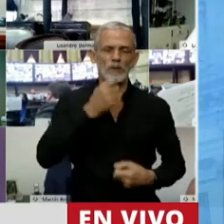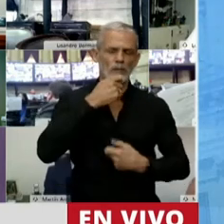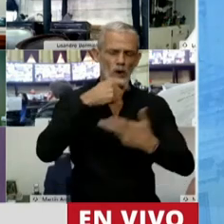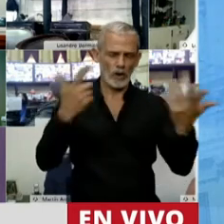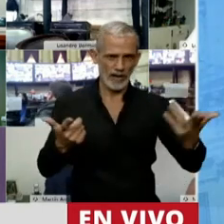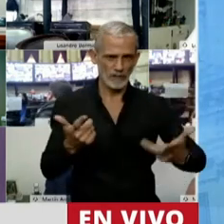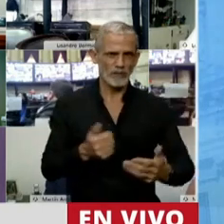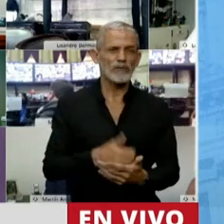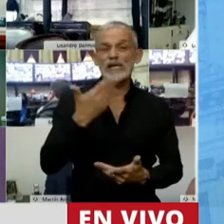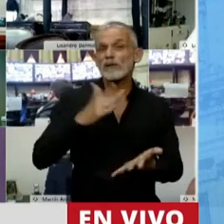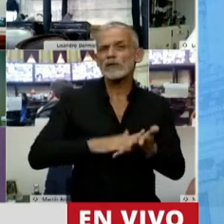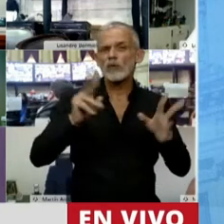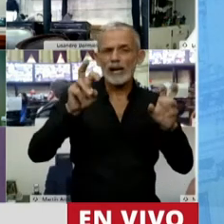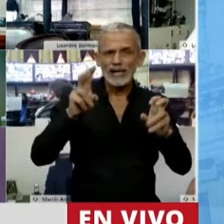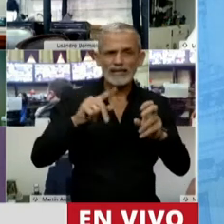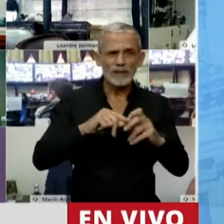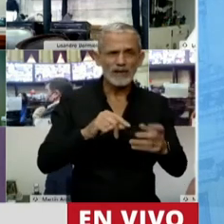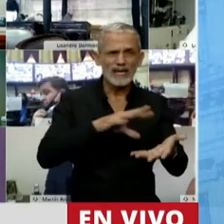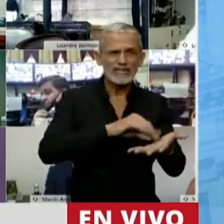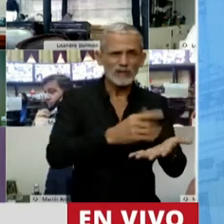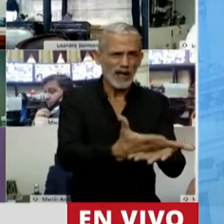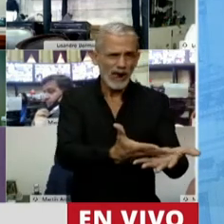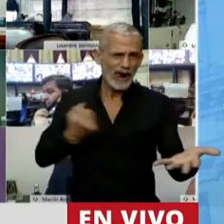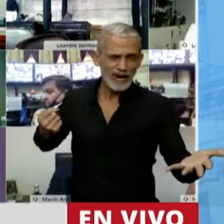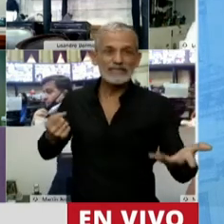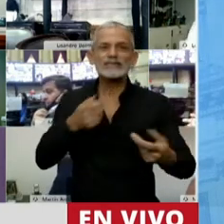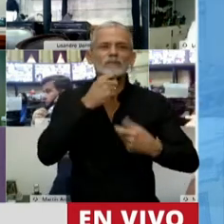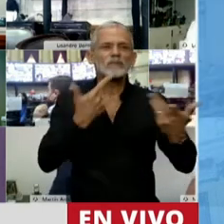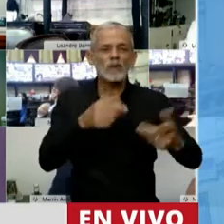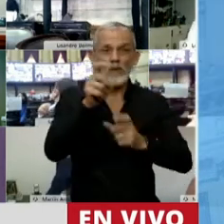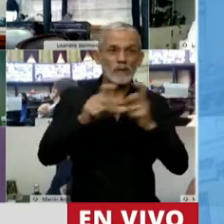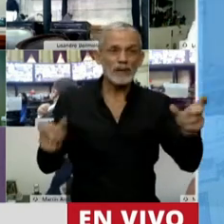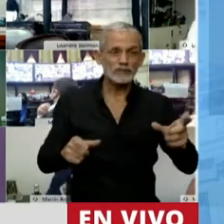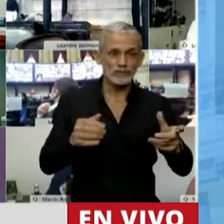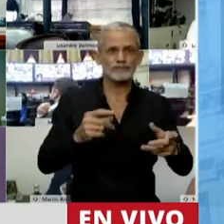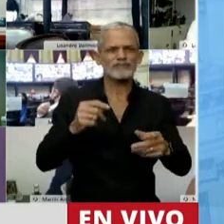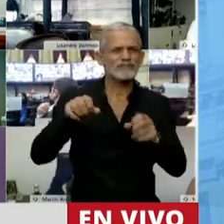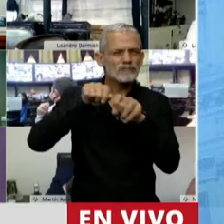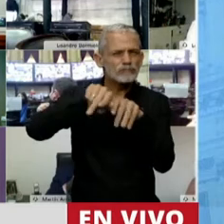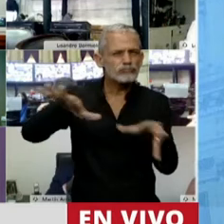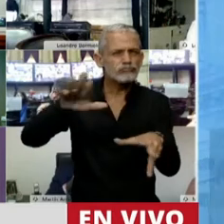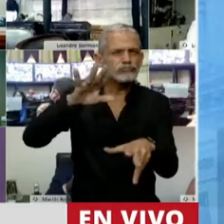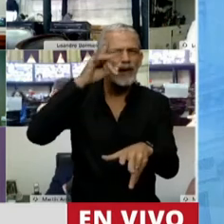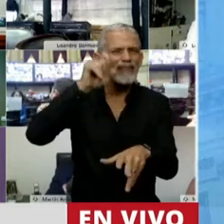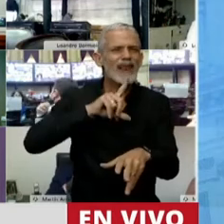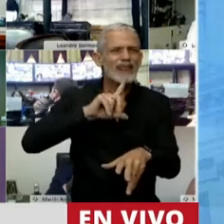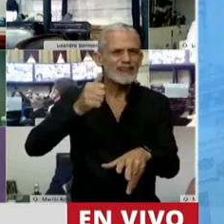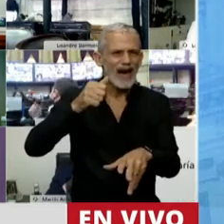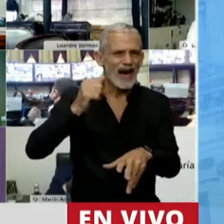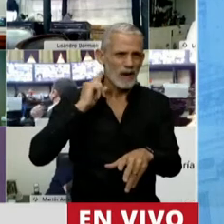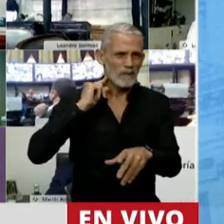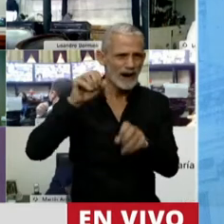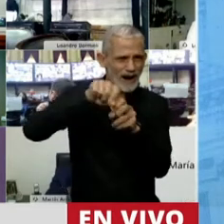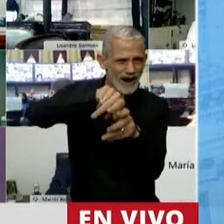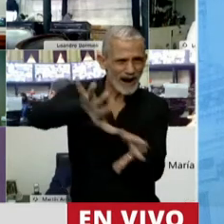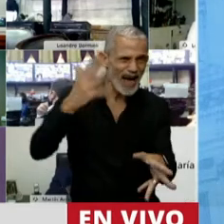ejemplo, se habla del tema del desarraigo. Vamos a poner un ejemplo más sensible de los incendios, el Delta. El desarrollo del